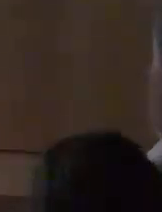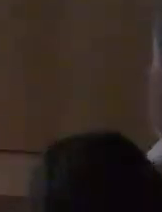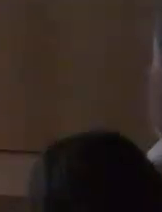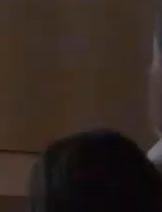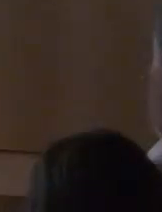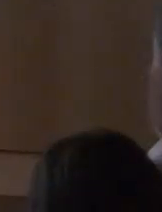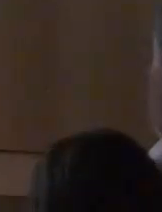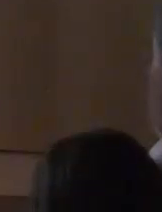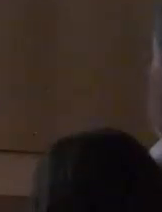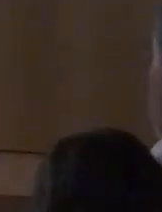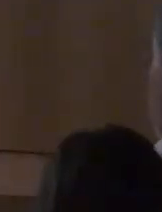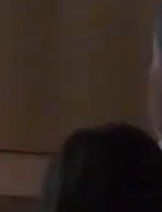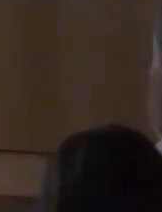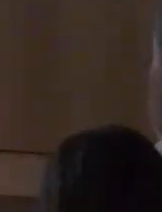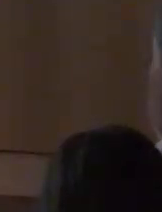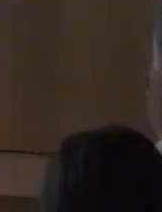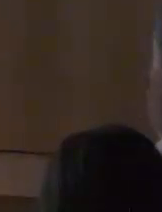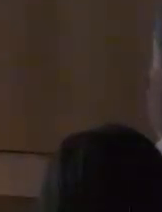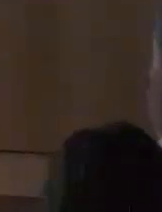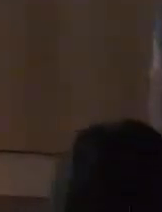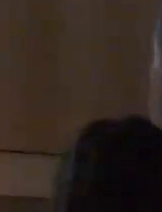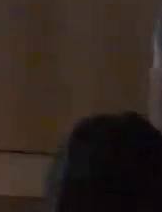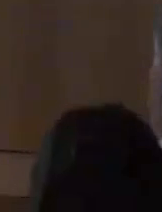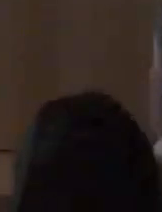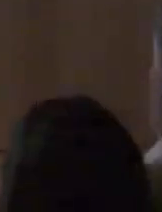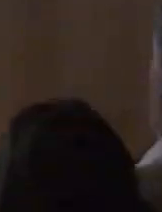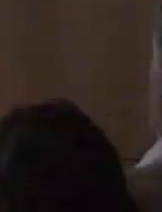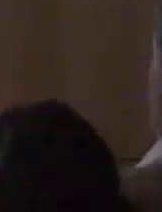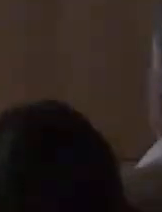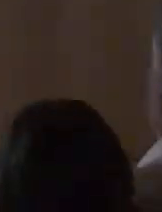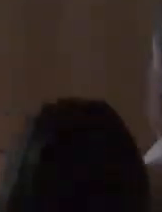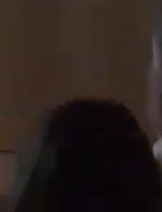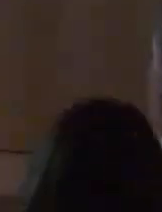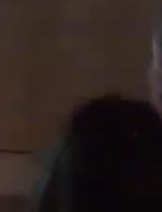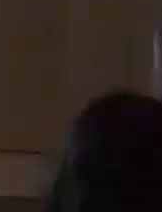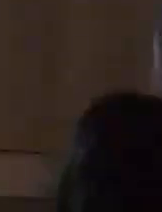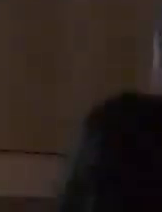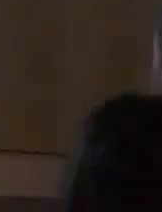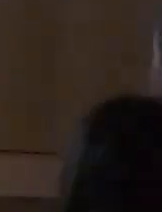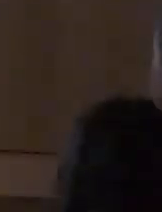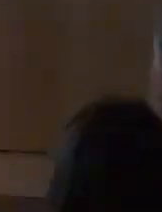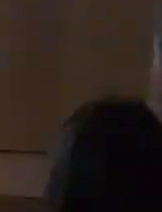somos el primer hombre que venció el temor